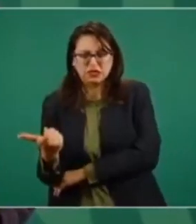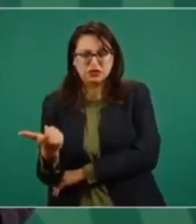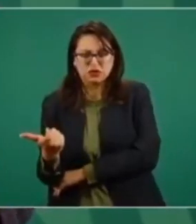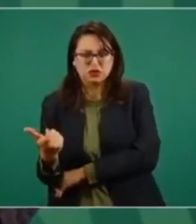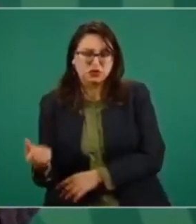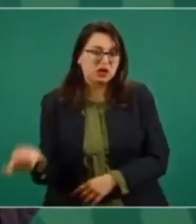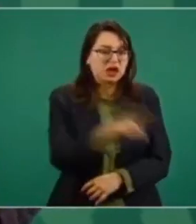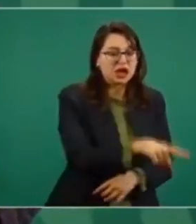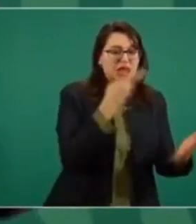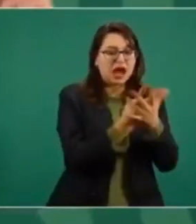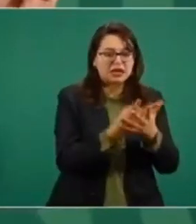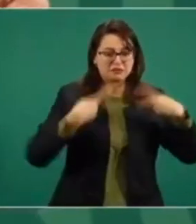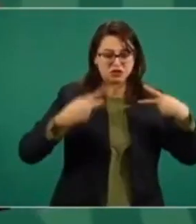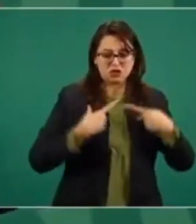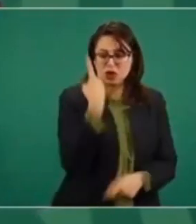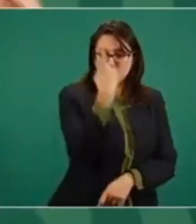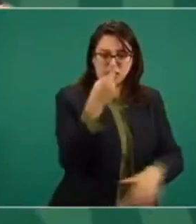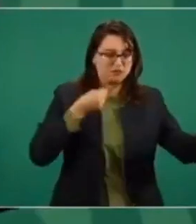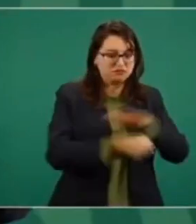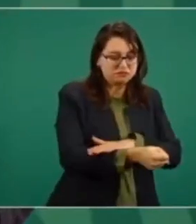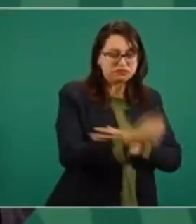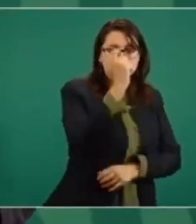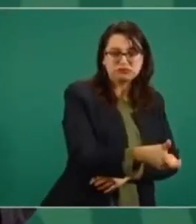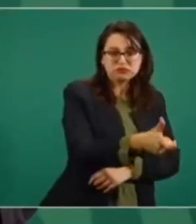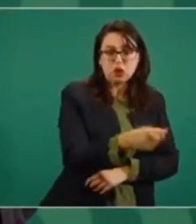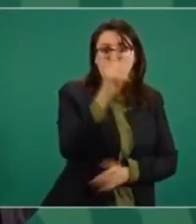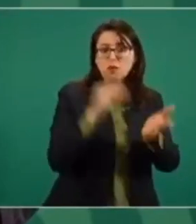este es un millón 600, ahí se va.